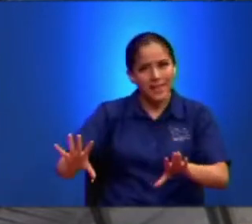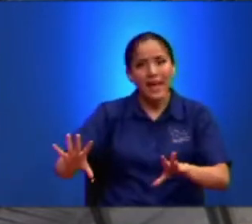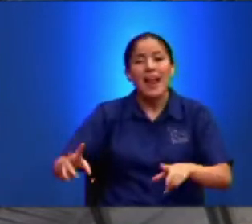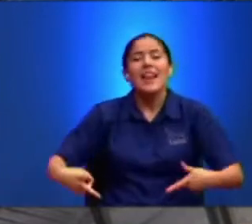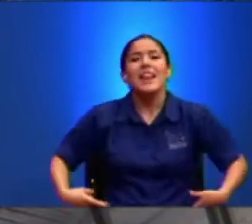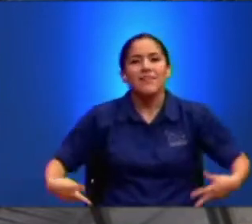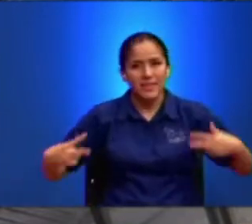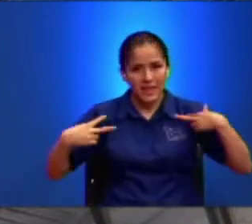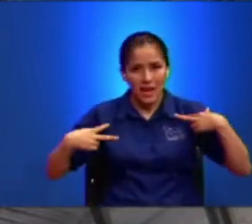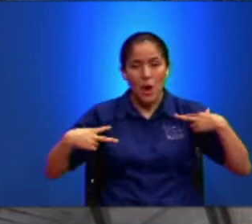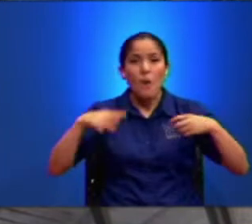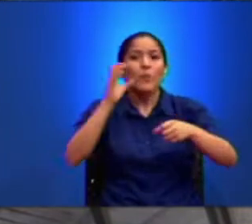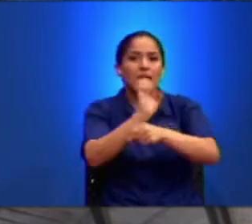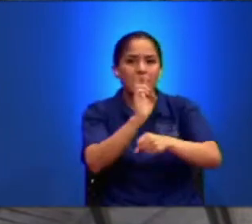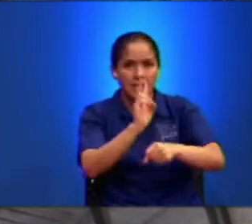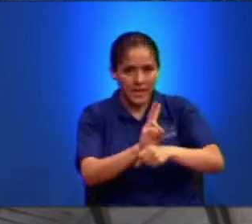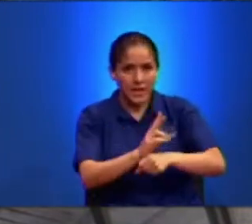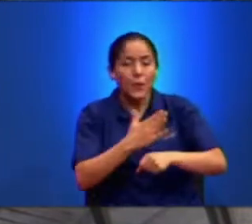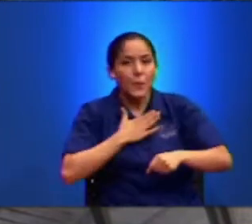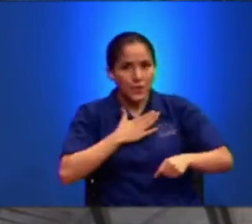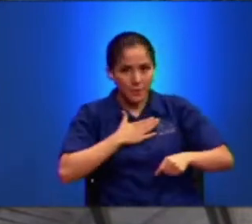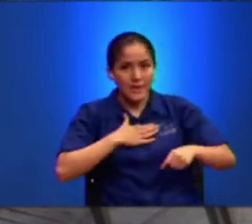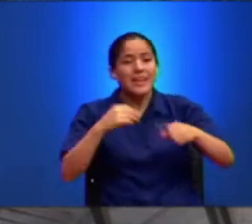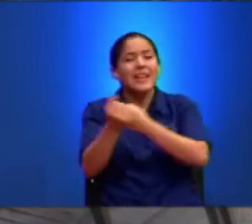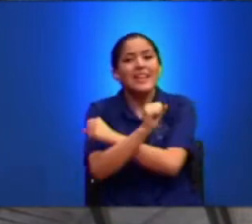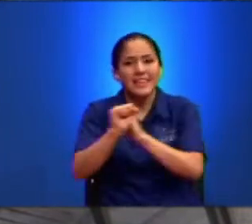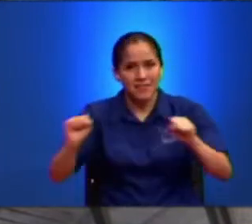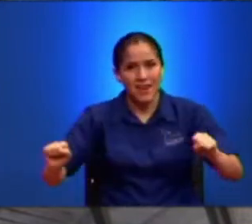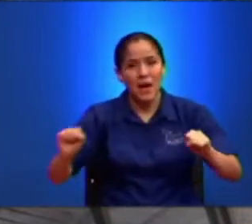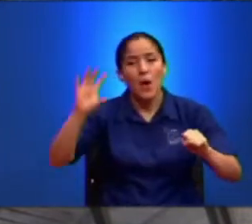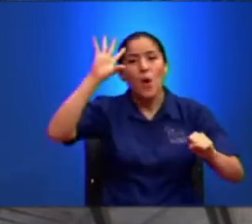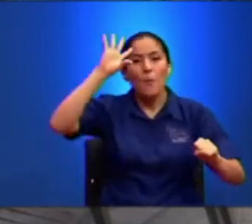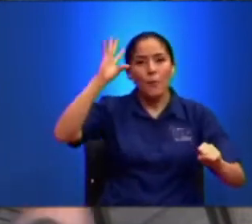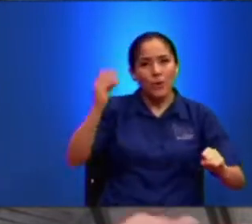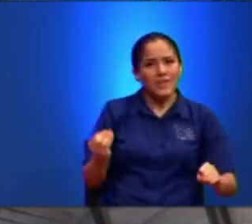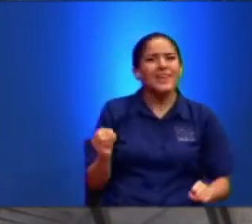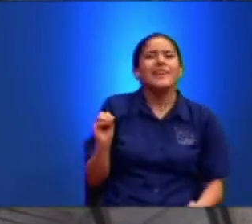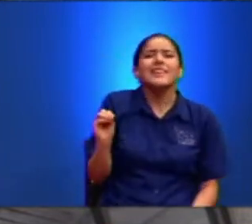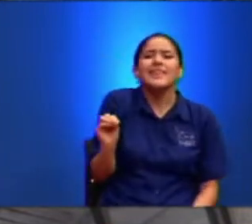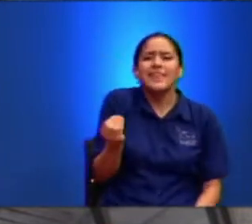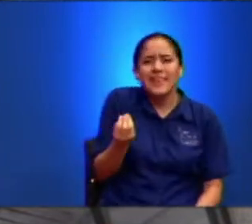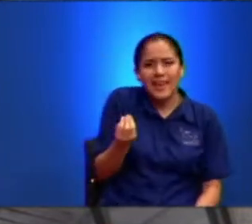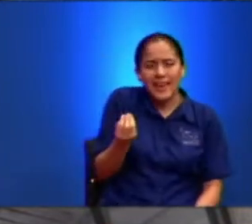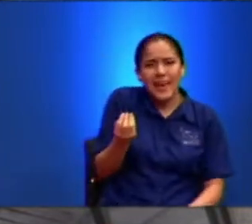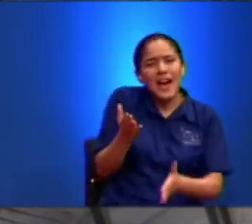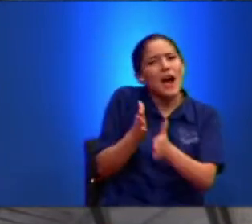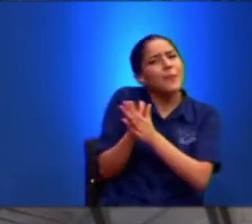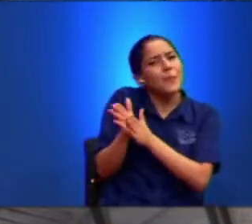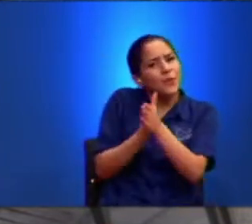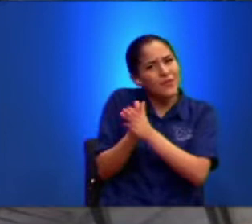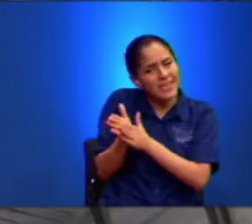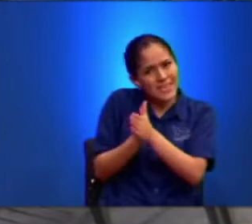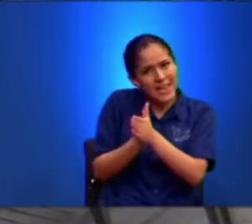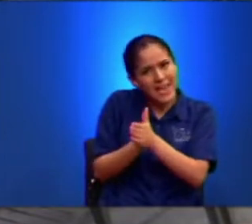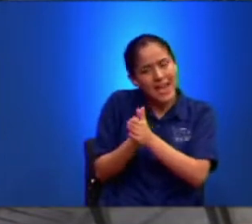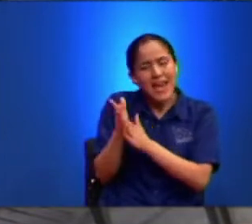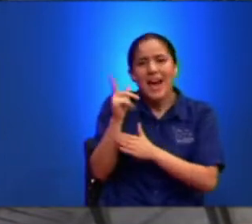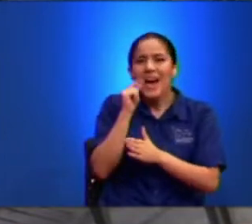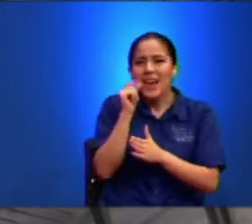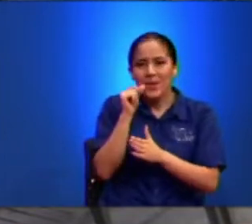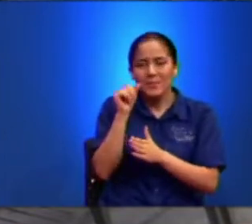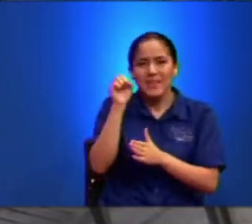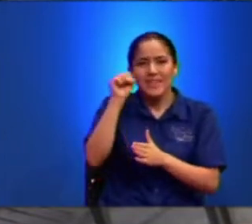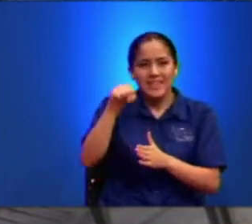La Hallará Porque ¿Por qué Aprovechada Aprovechará Al Hombre Si